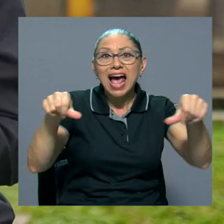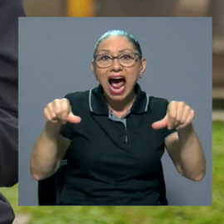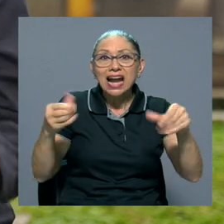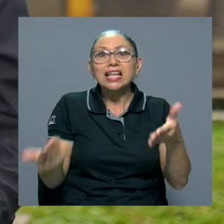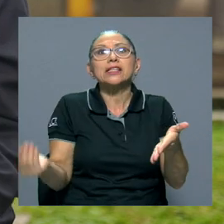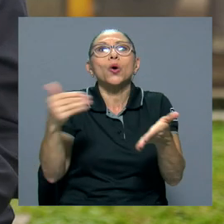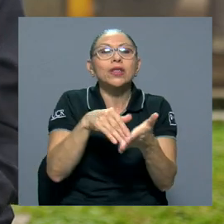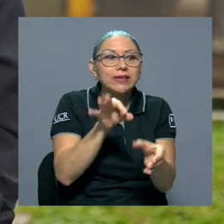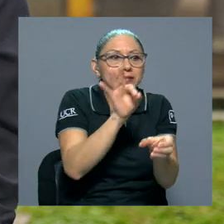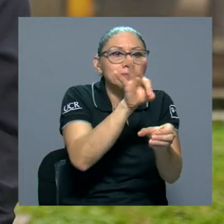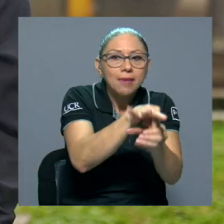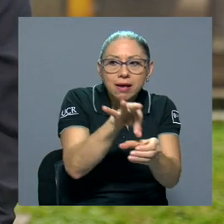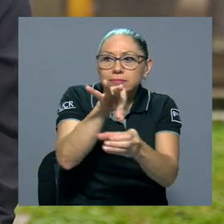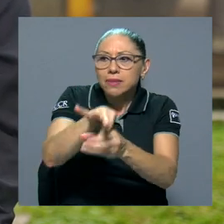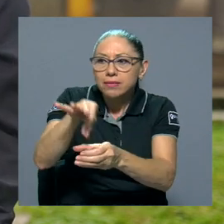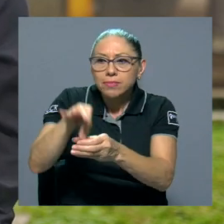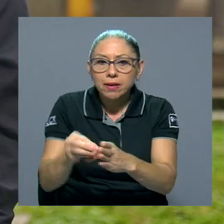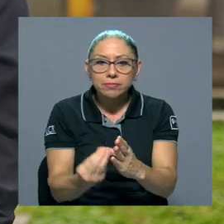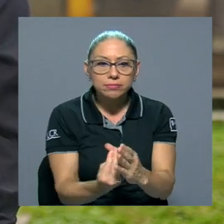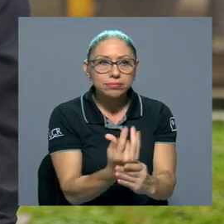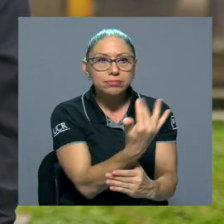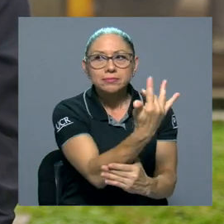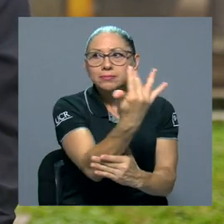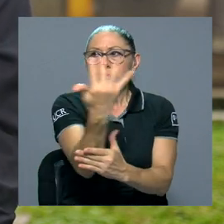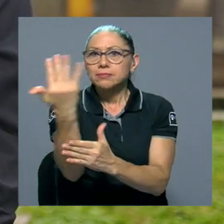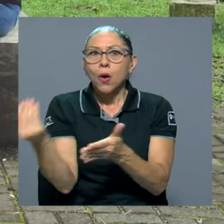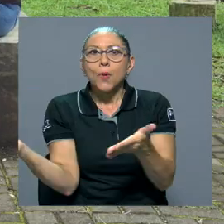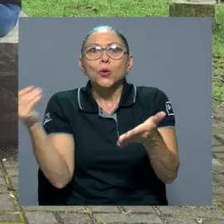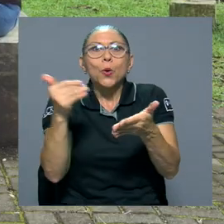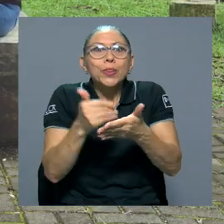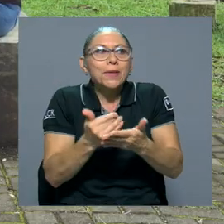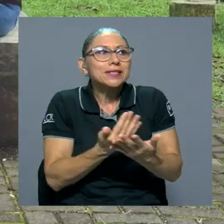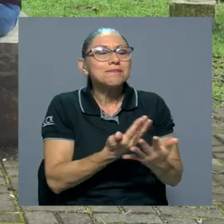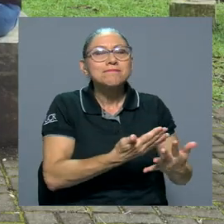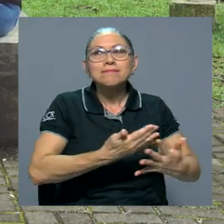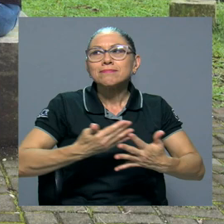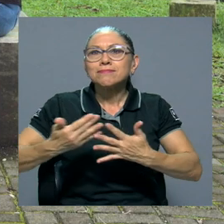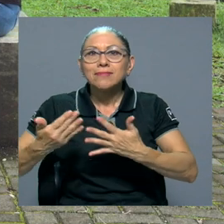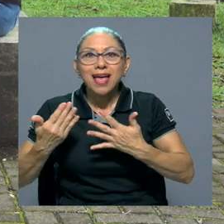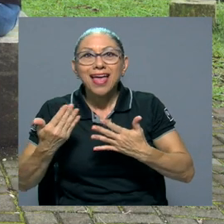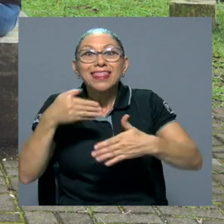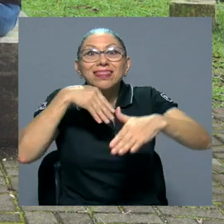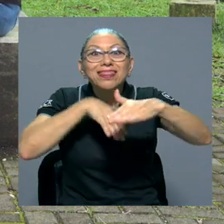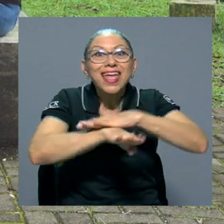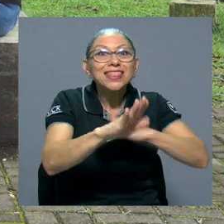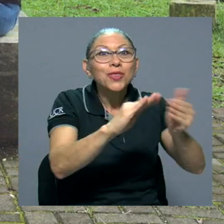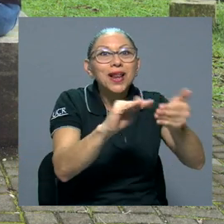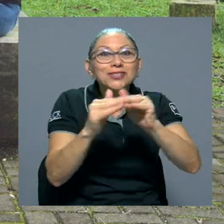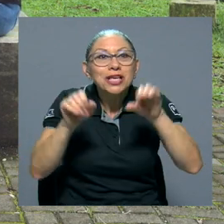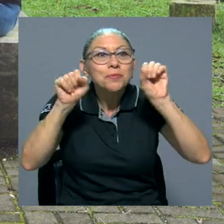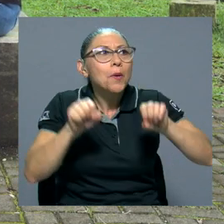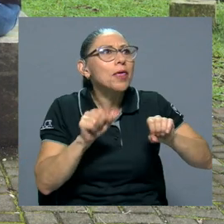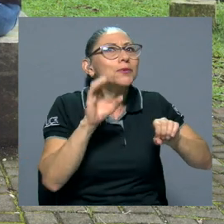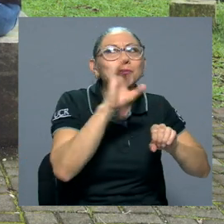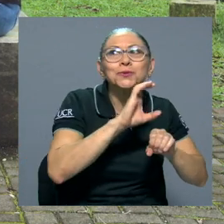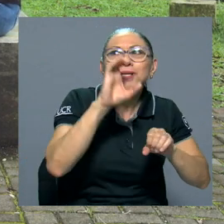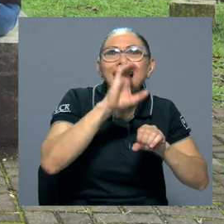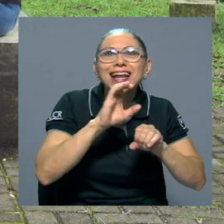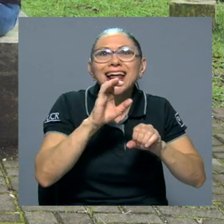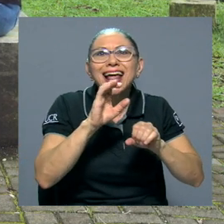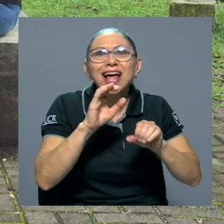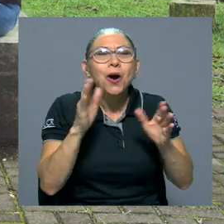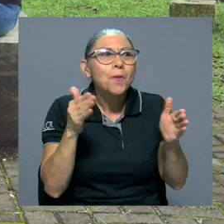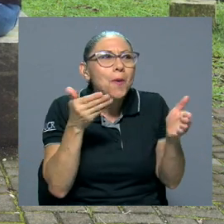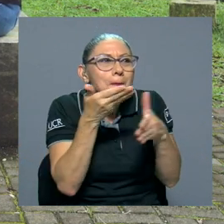rehabilitadas, recuperadas, en las que estamos plantando árboles. Entonces, dentro de las ciudades podemos ir buscando pequeñas tramas